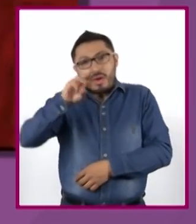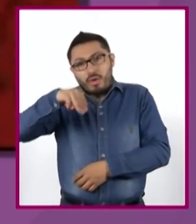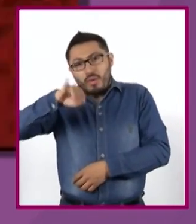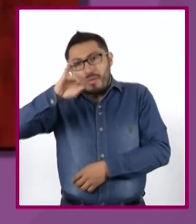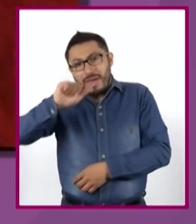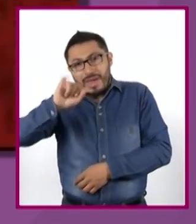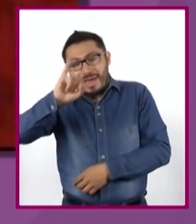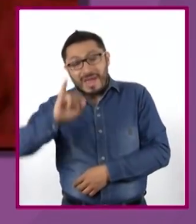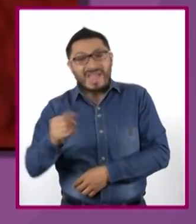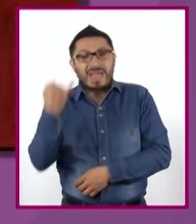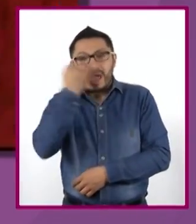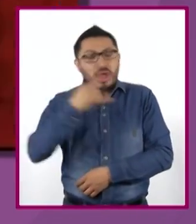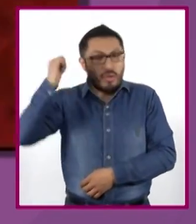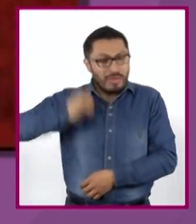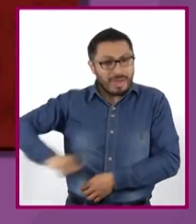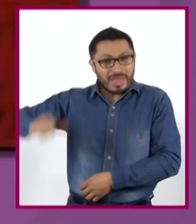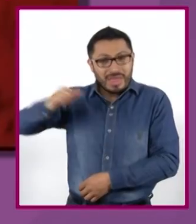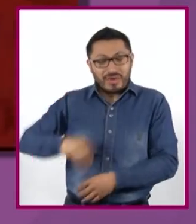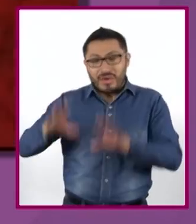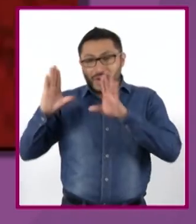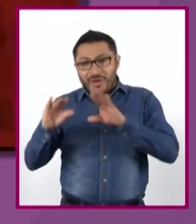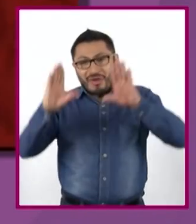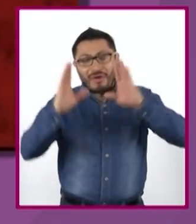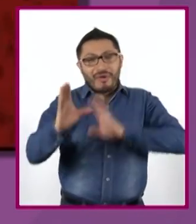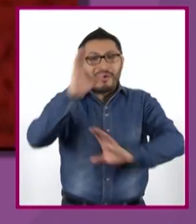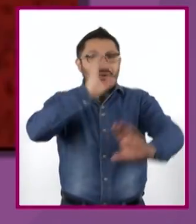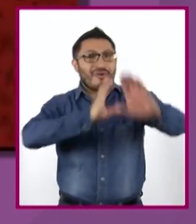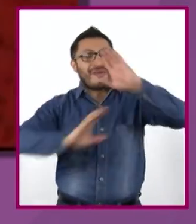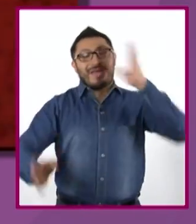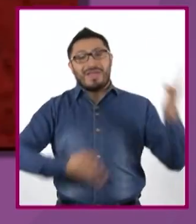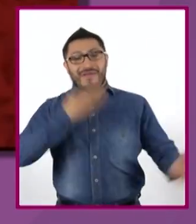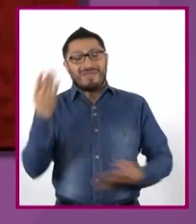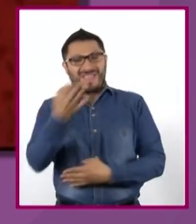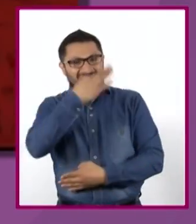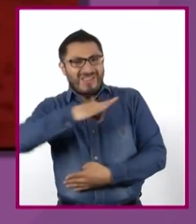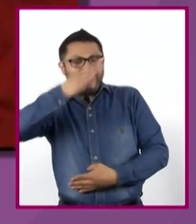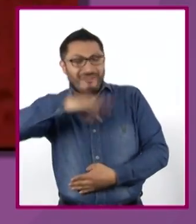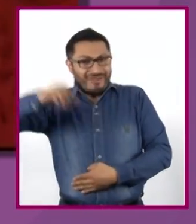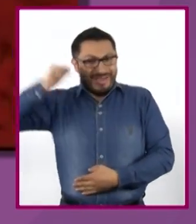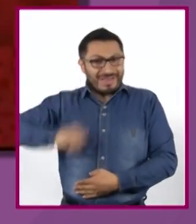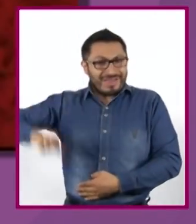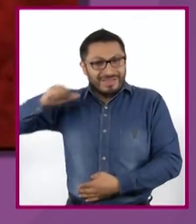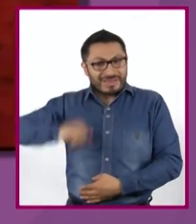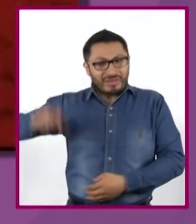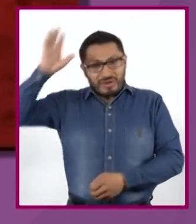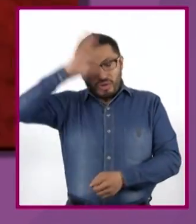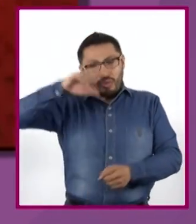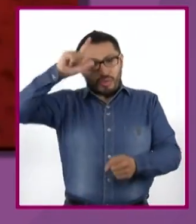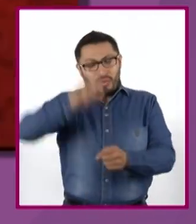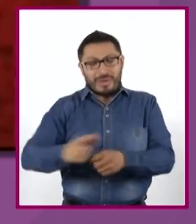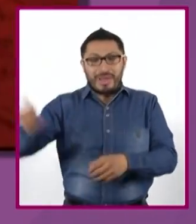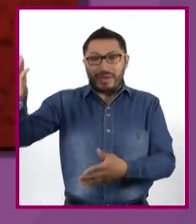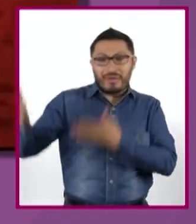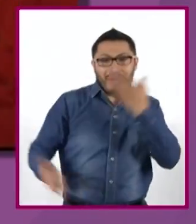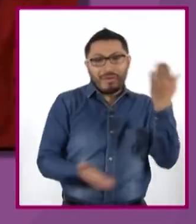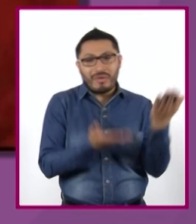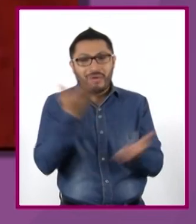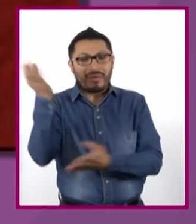enseñaba a cantar y bailar para las fiestas que había antes. Cantábamos y bailábamos durante noches y días.